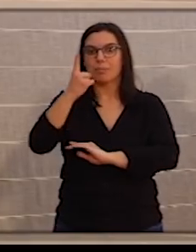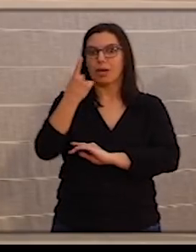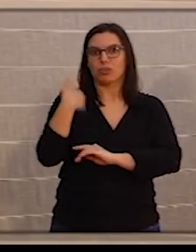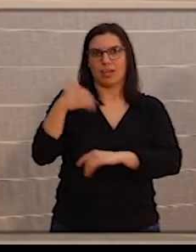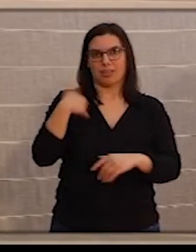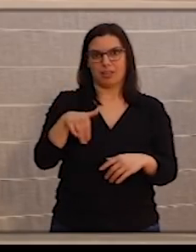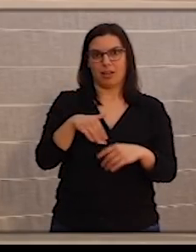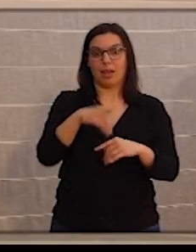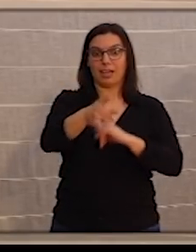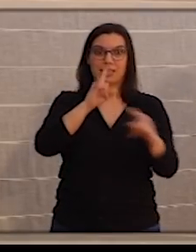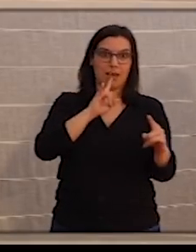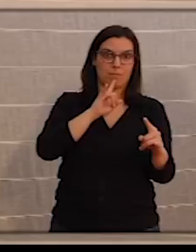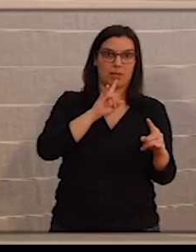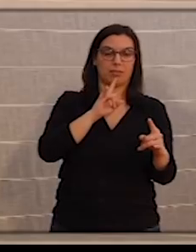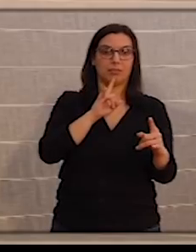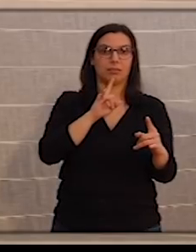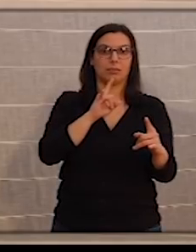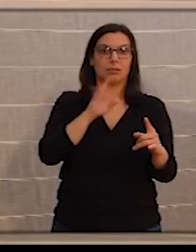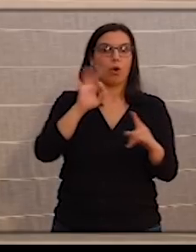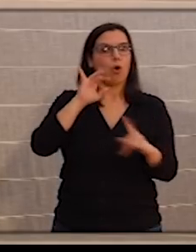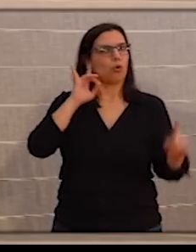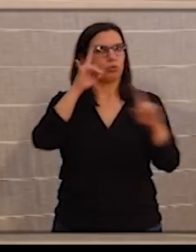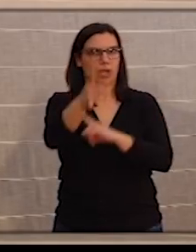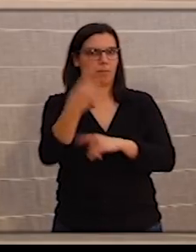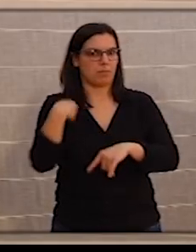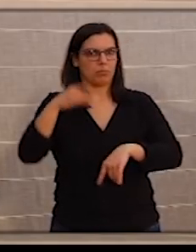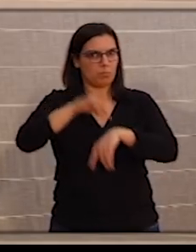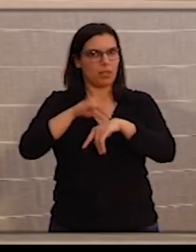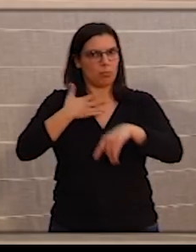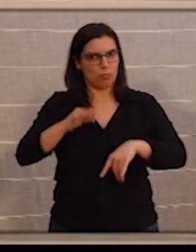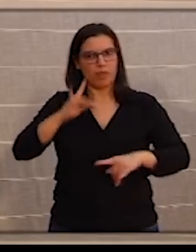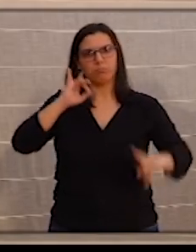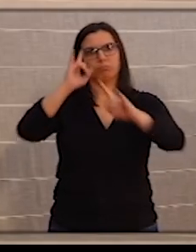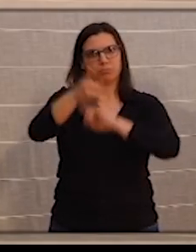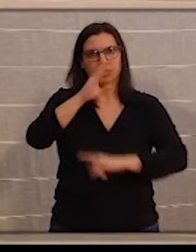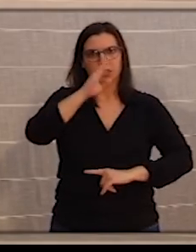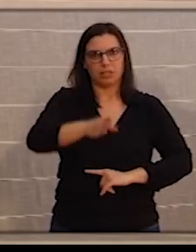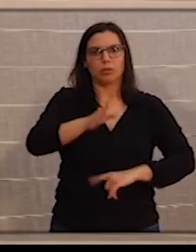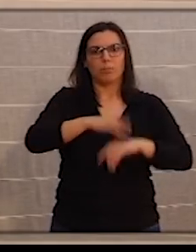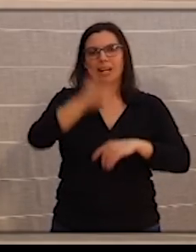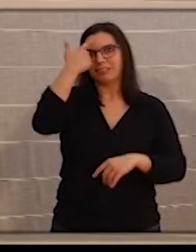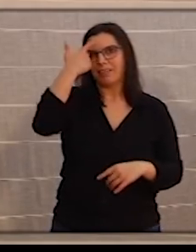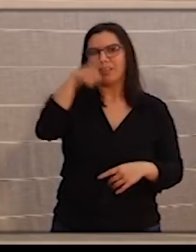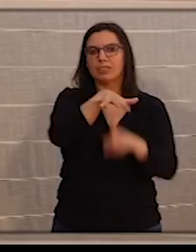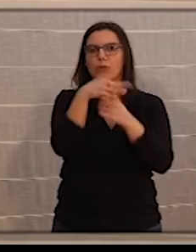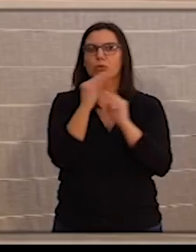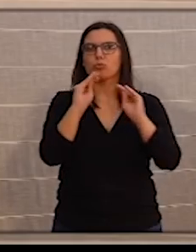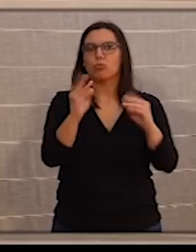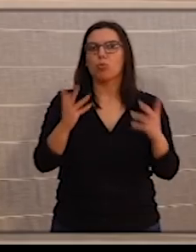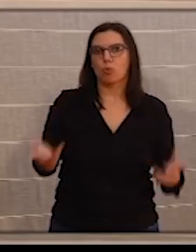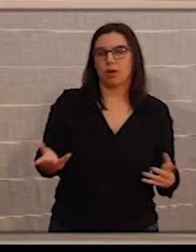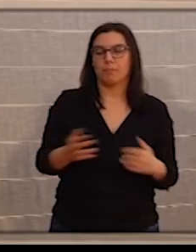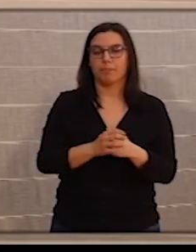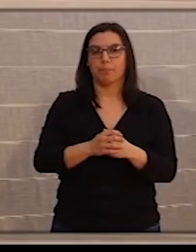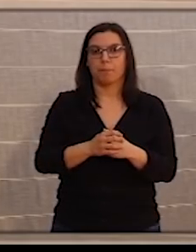por qué nos llamen ellos o por qué les llamen de manera programada los propios profesionales, intentar saber cuál es su estado de situación.